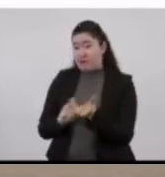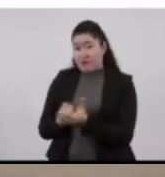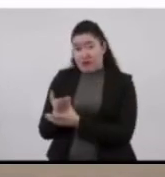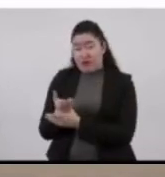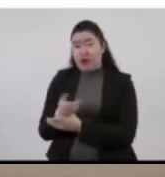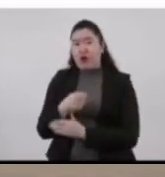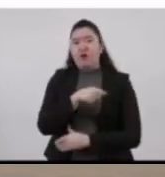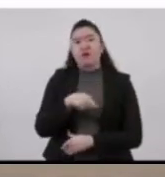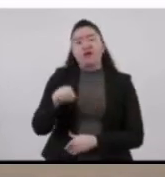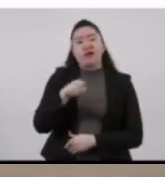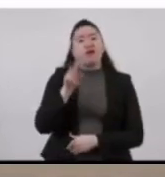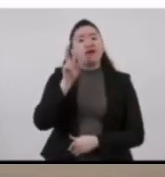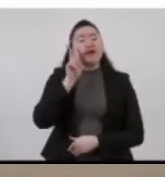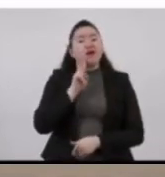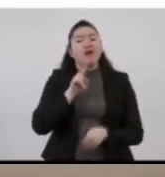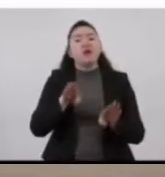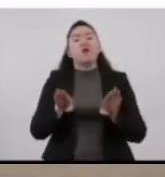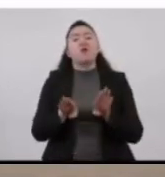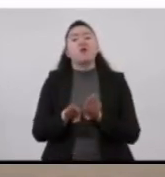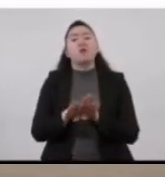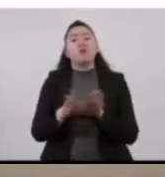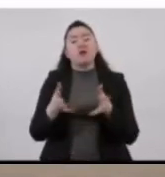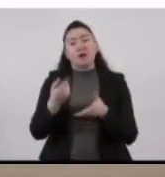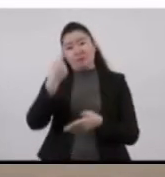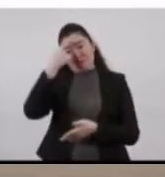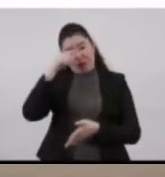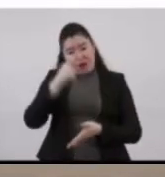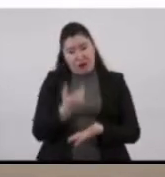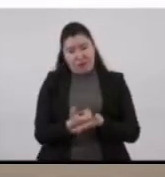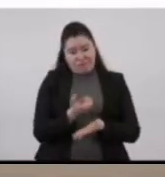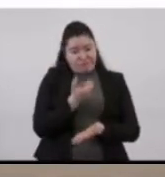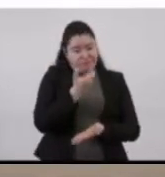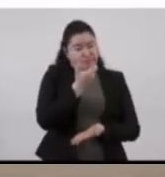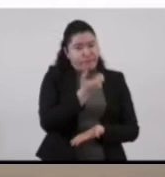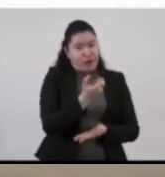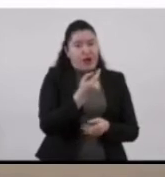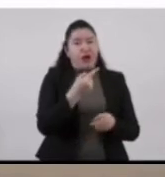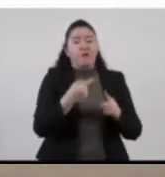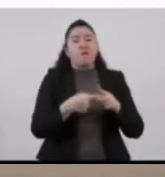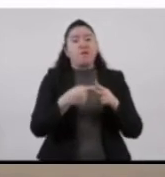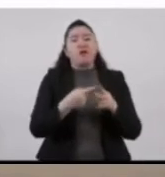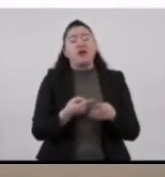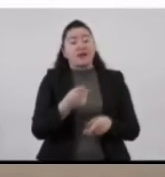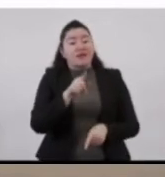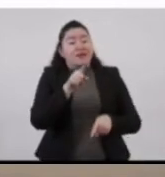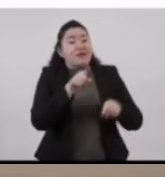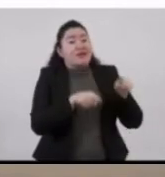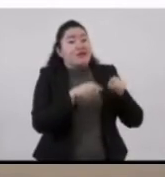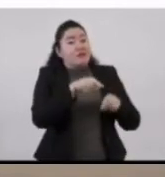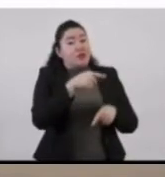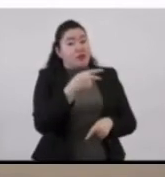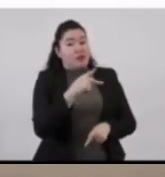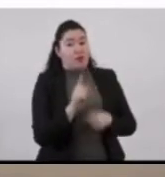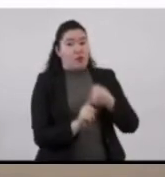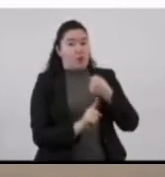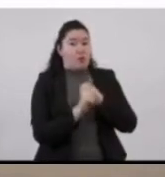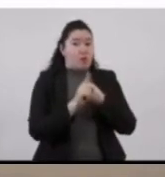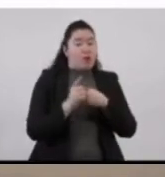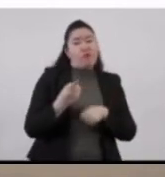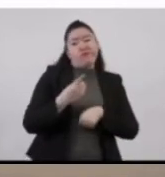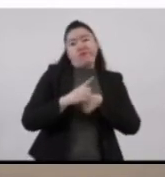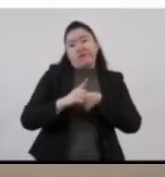encuentran en proceso de definir el monto indemnizatorio según las afectaciones que se hubiesen presentado.